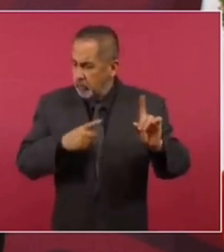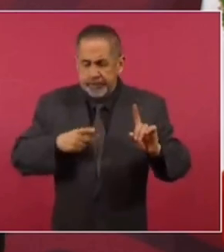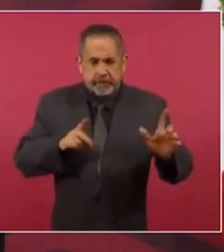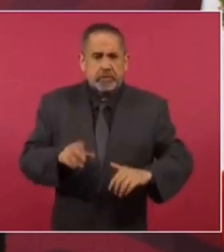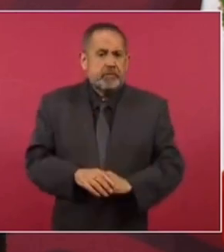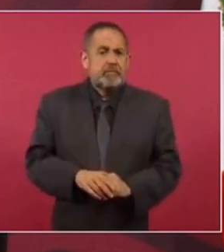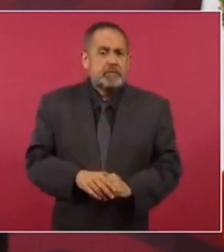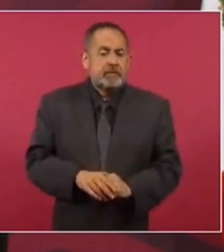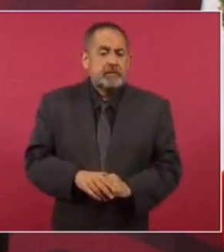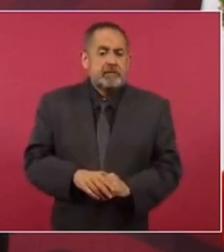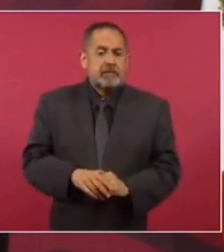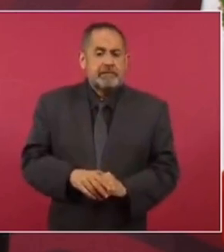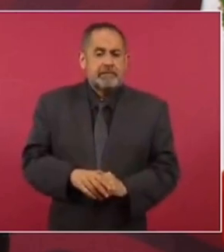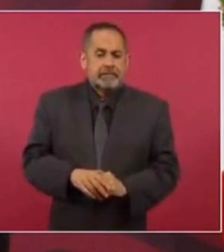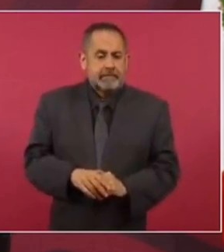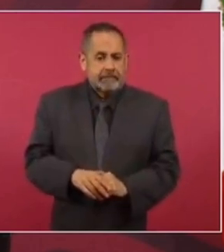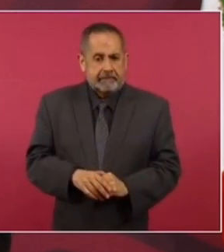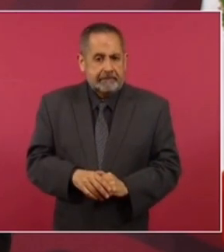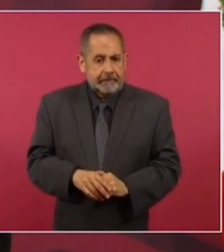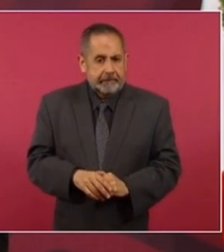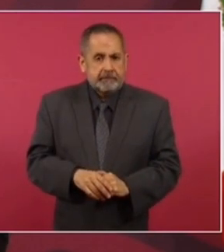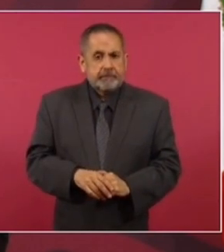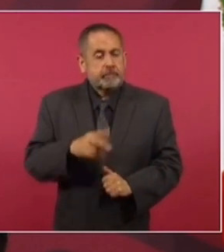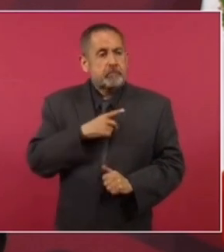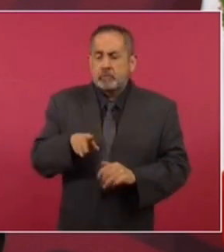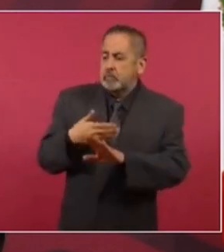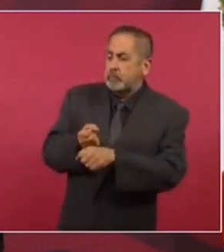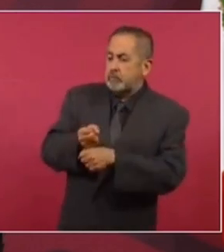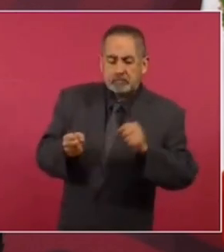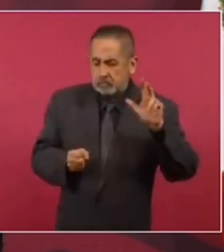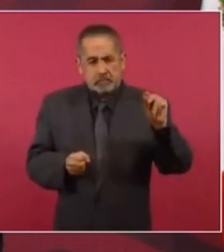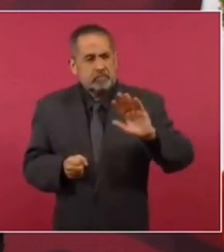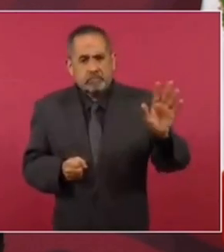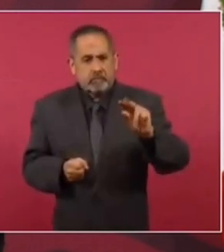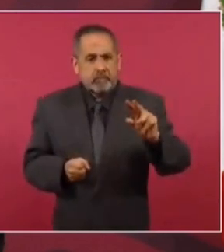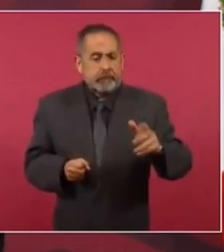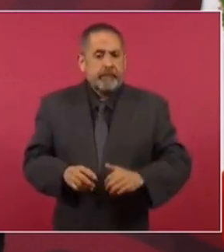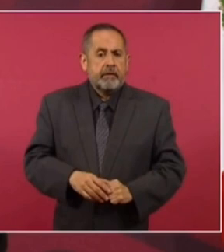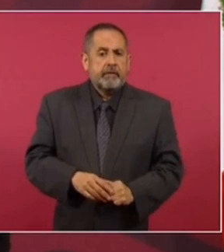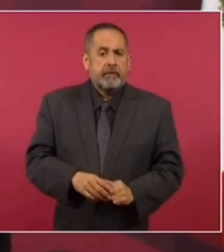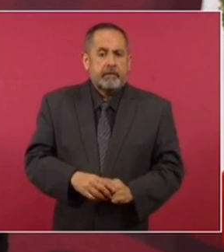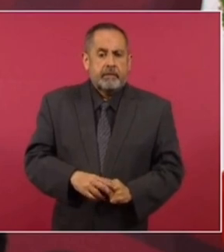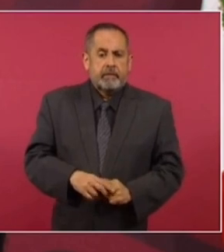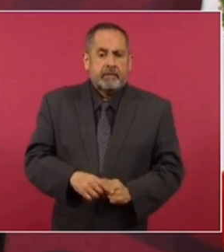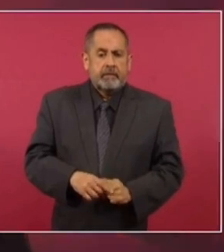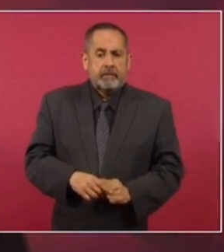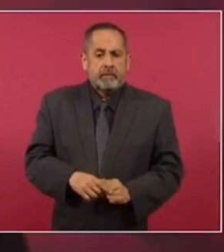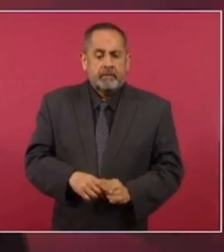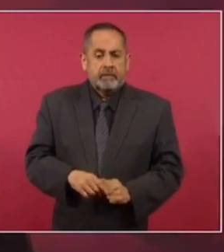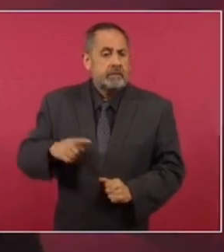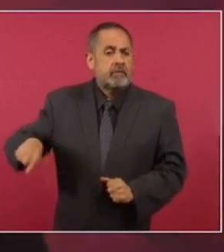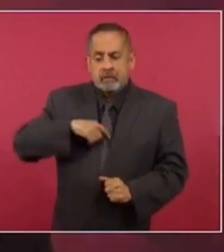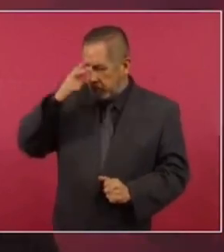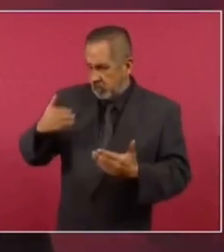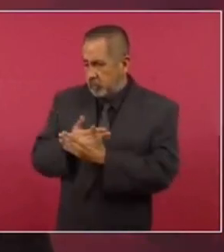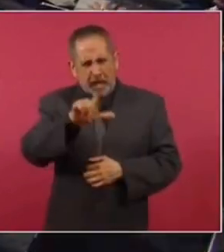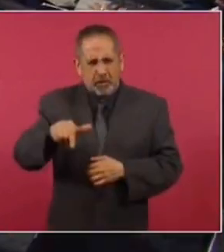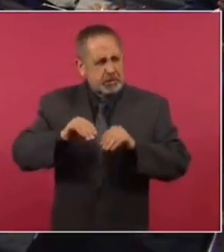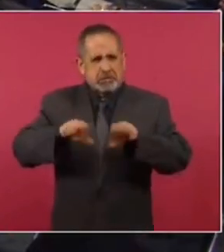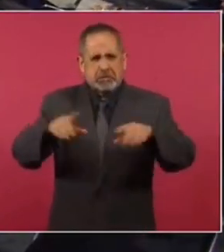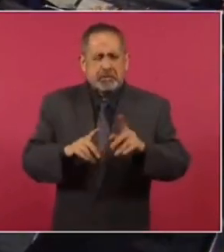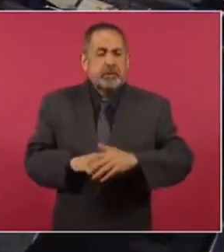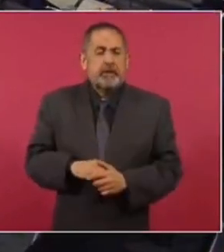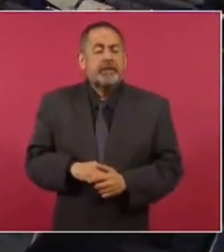a paisanos, migrantes, que tienen sus mismos orígenes.